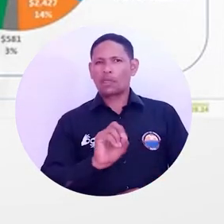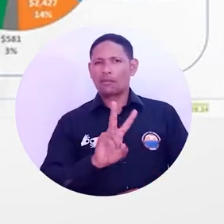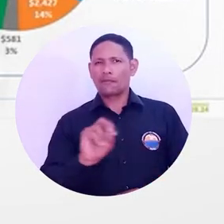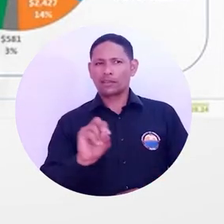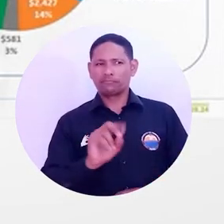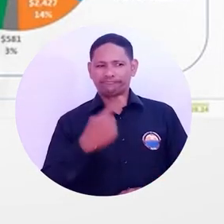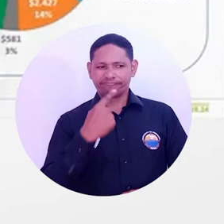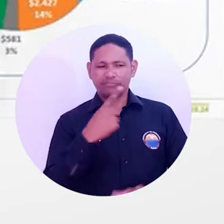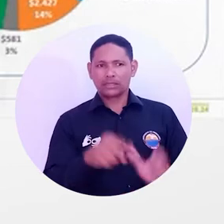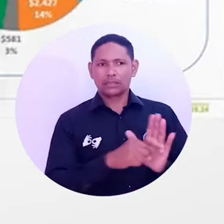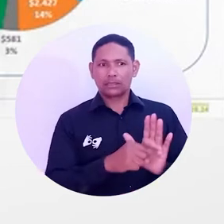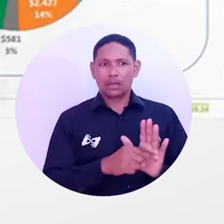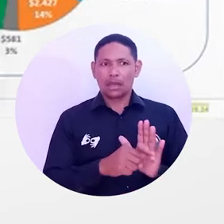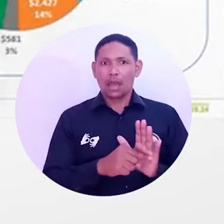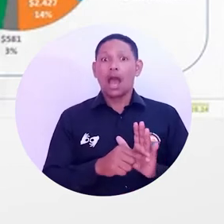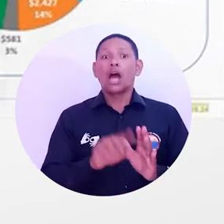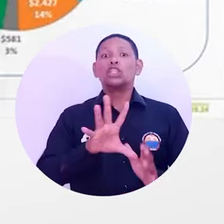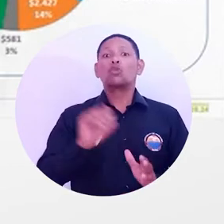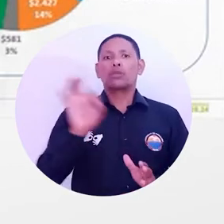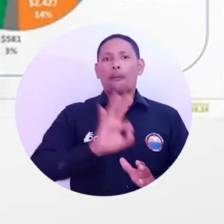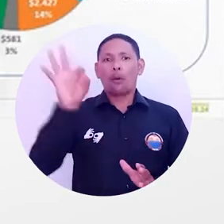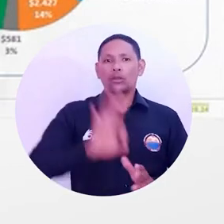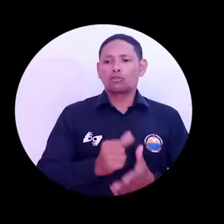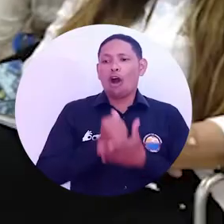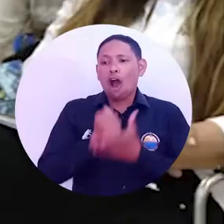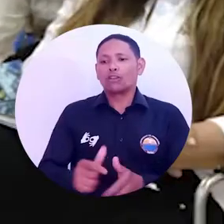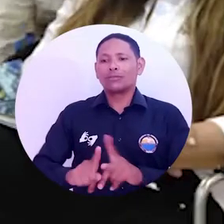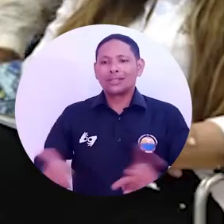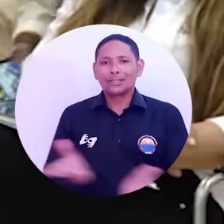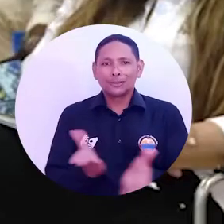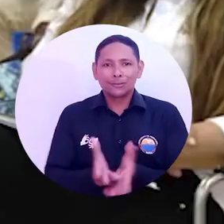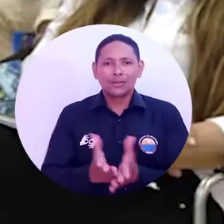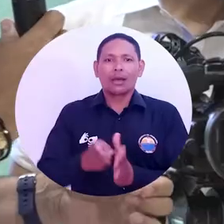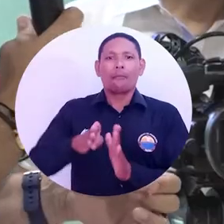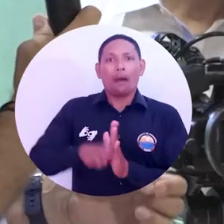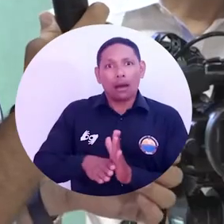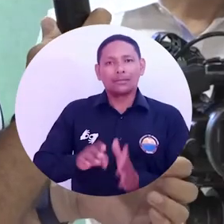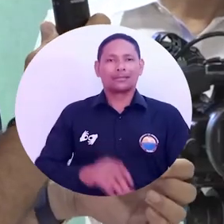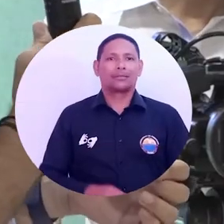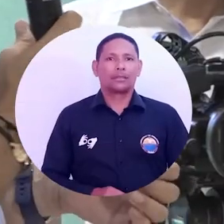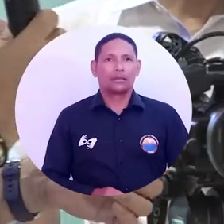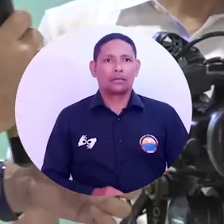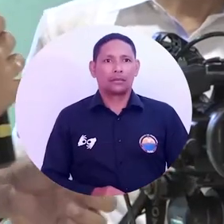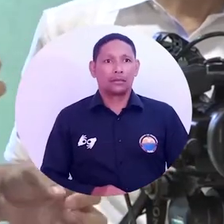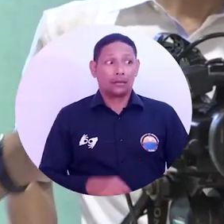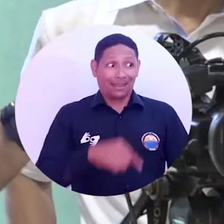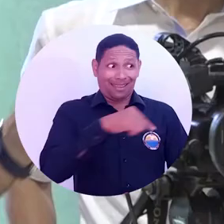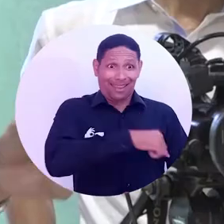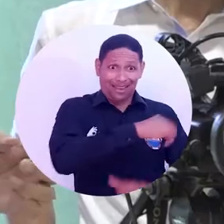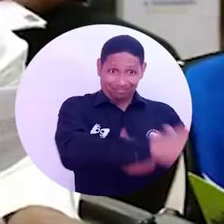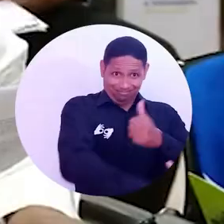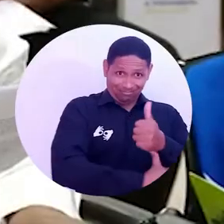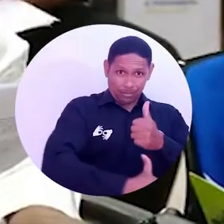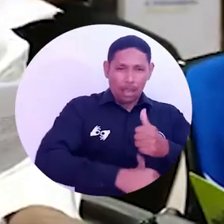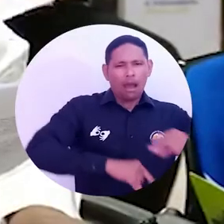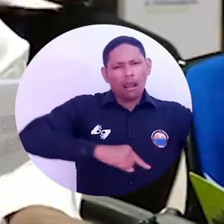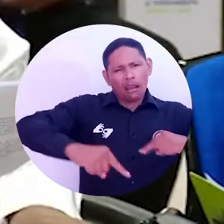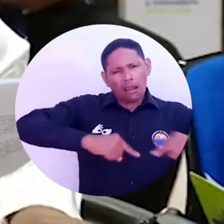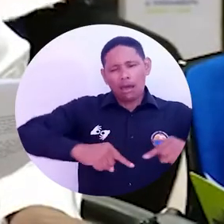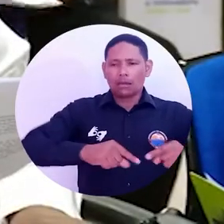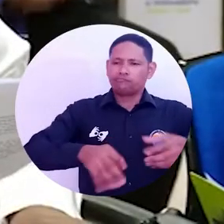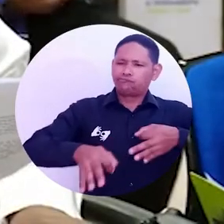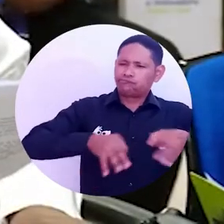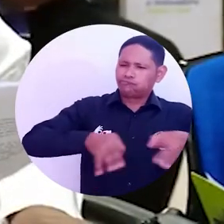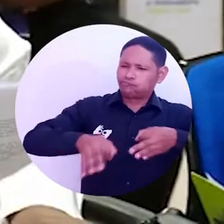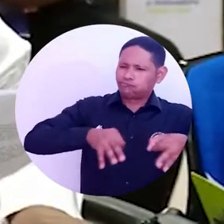estableció un alivio económico del 50% para los estudiantes. Asimismo, el directivo hizo una detallada explicación sobre el